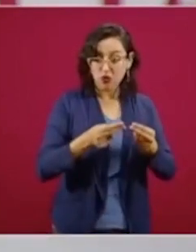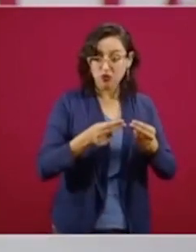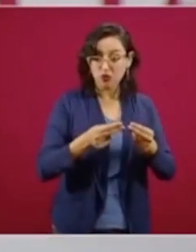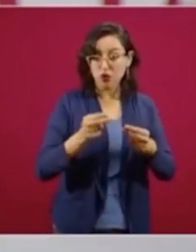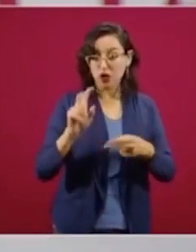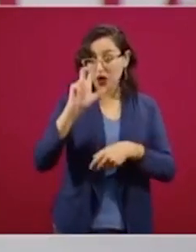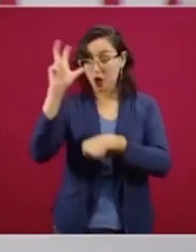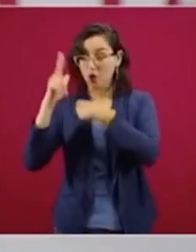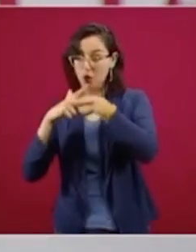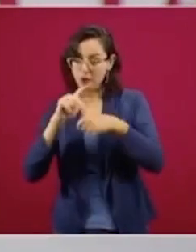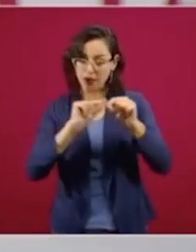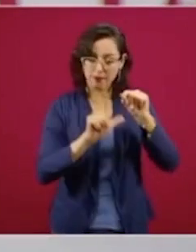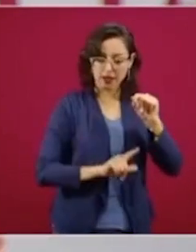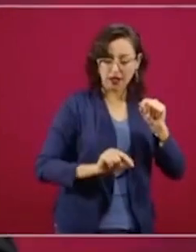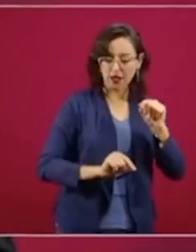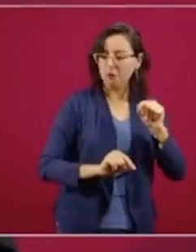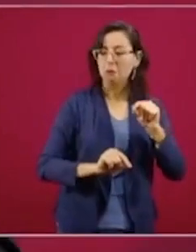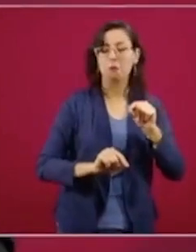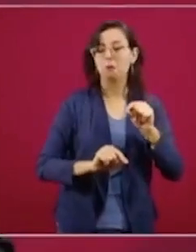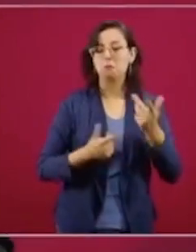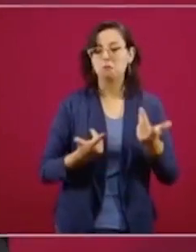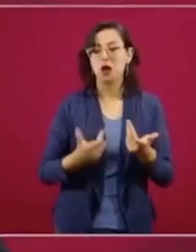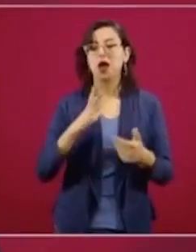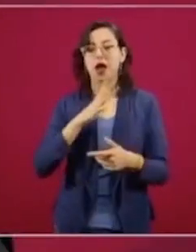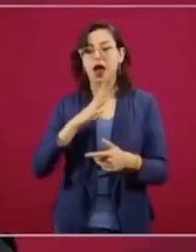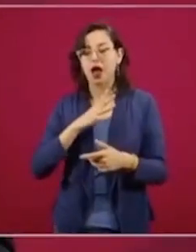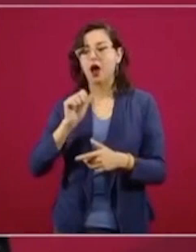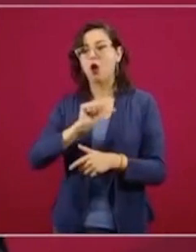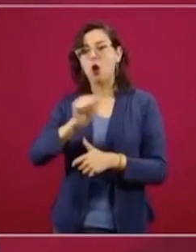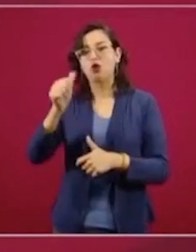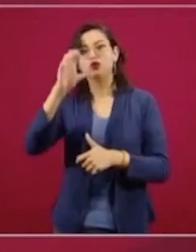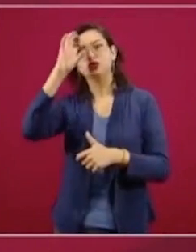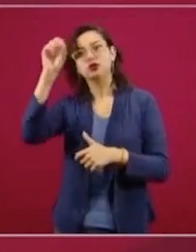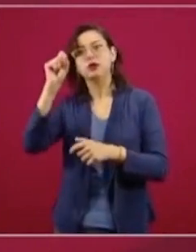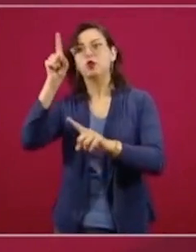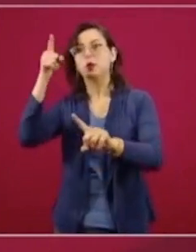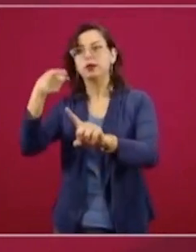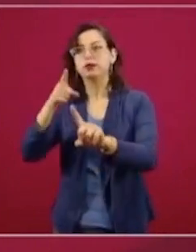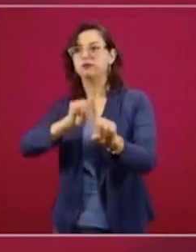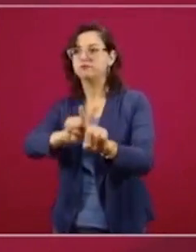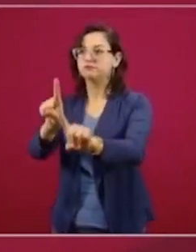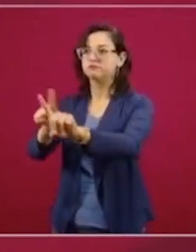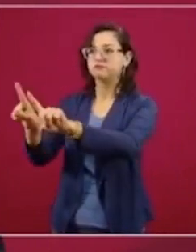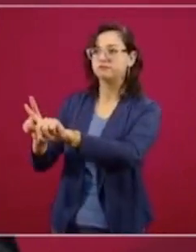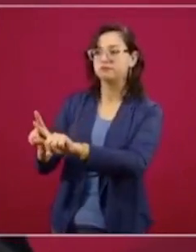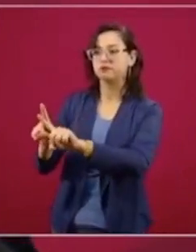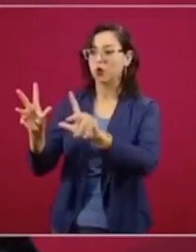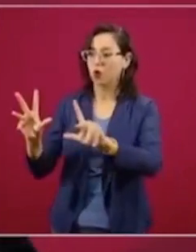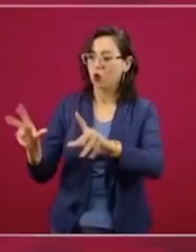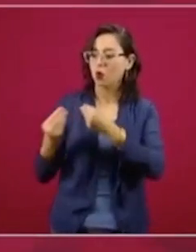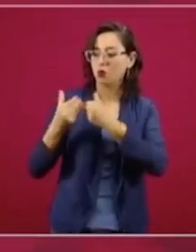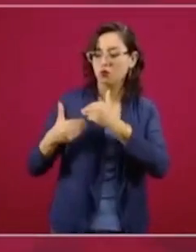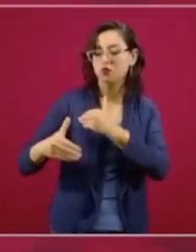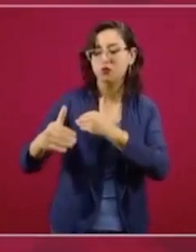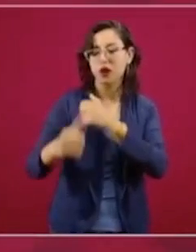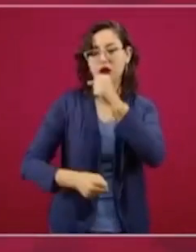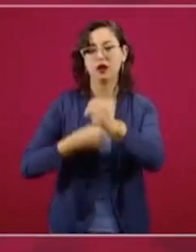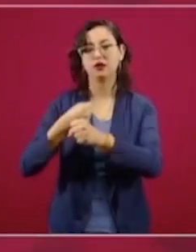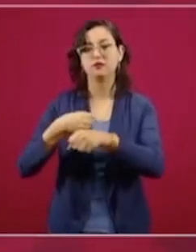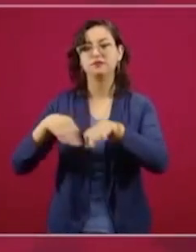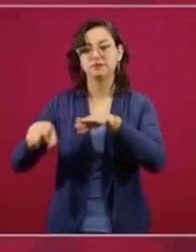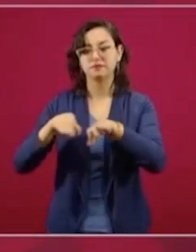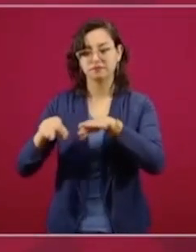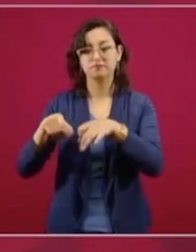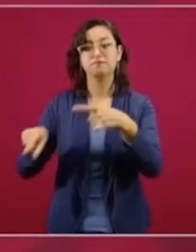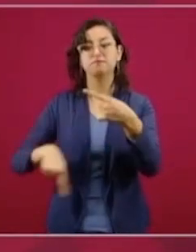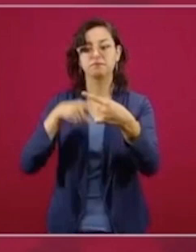la Unión Europea y México, una coincidencia en objetivos, en visión y en lo que trabajaremos juntos en los próximos años. Entonces,